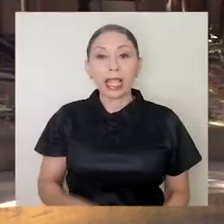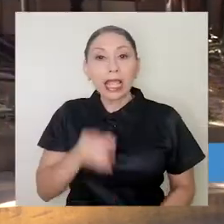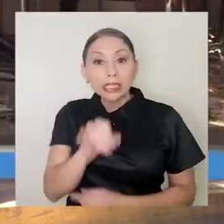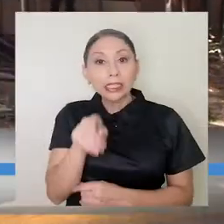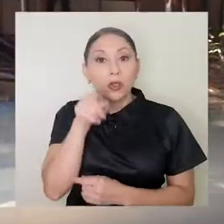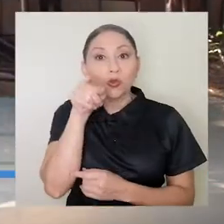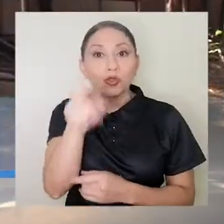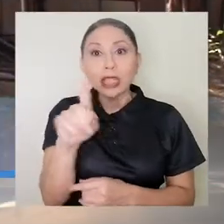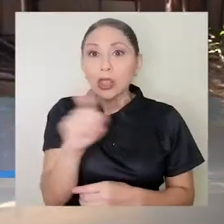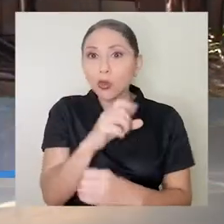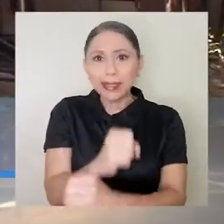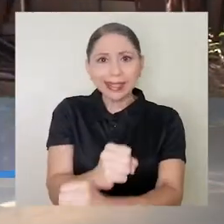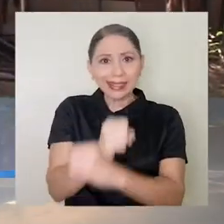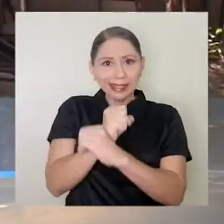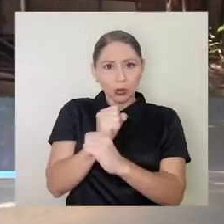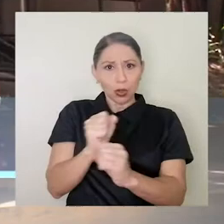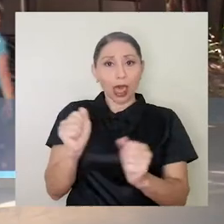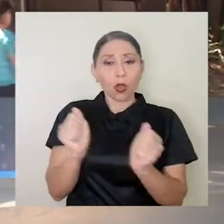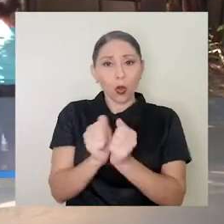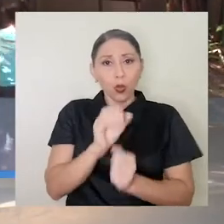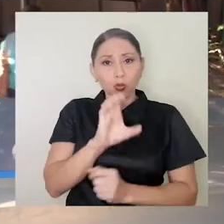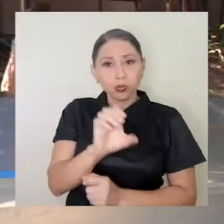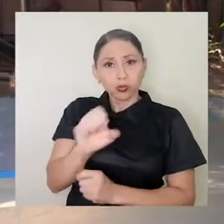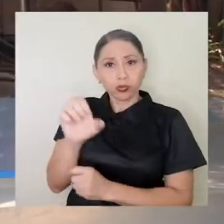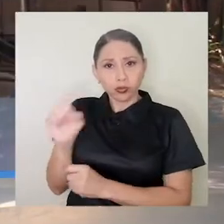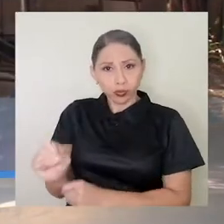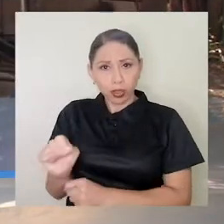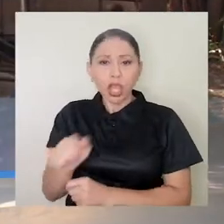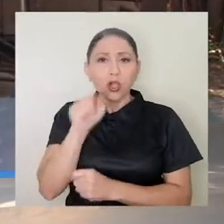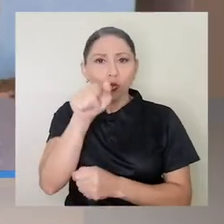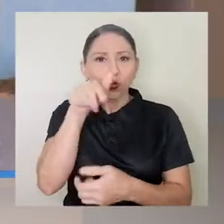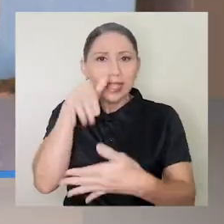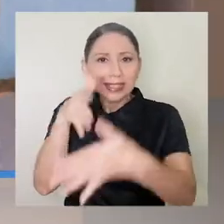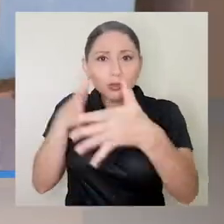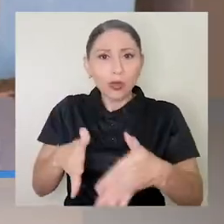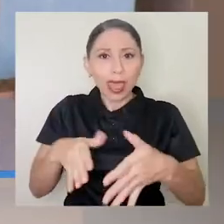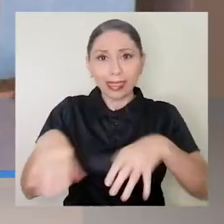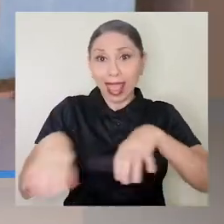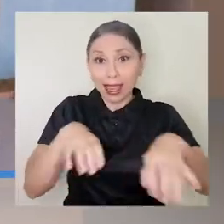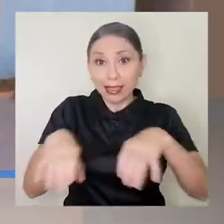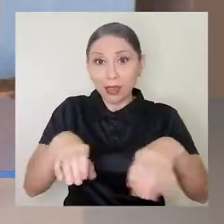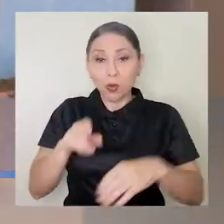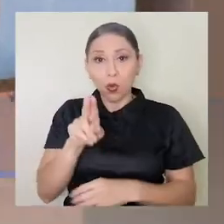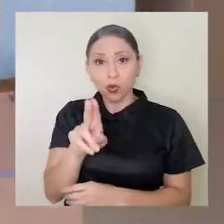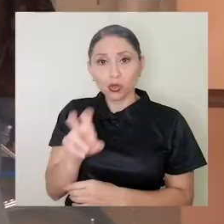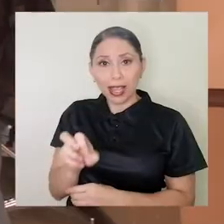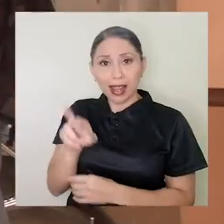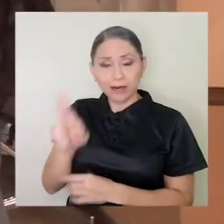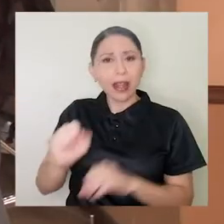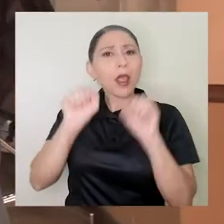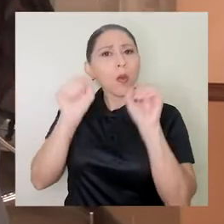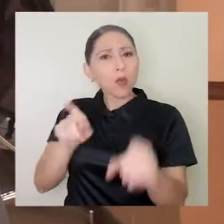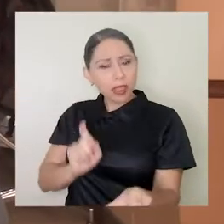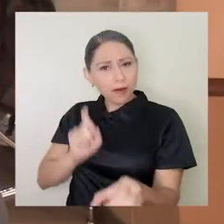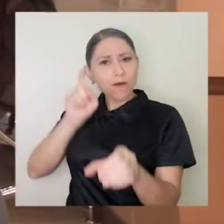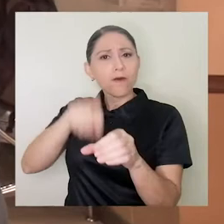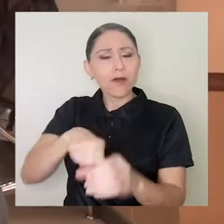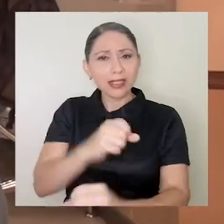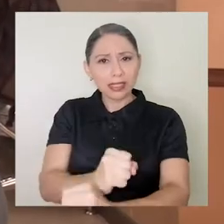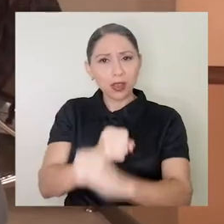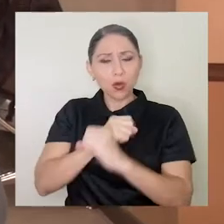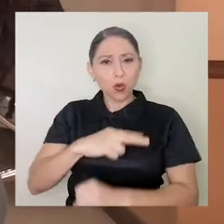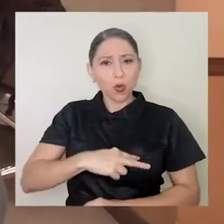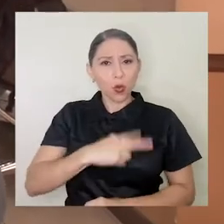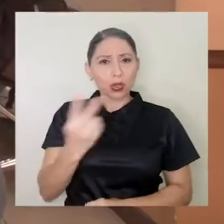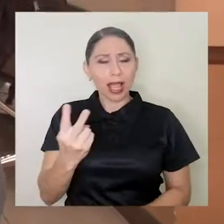Si usted no está cubierto por el Seguro Social Costarricense y es estudiante activo de la UCR, puede afiliarse al seguro